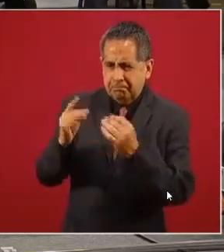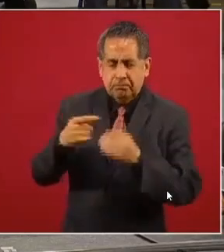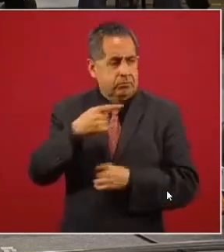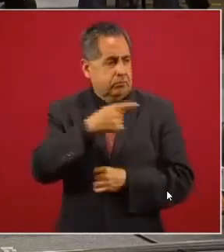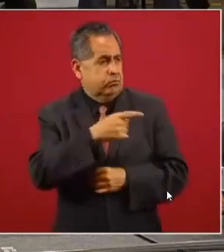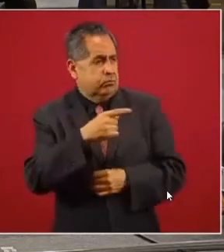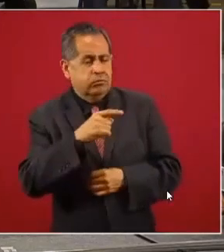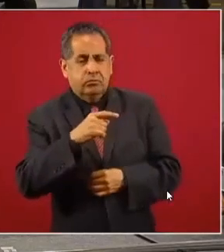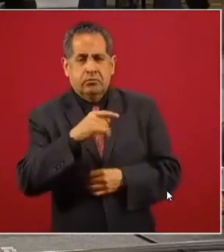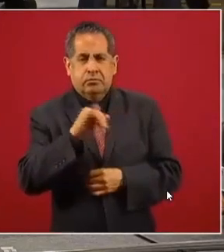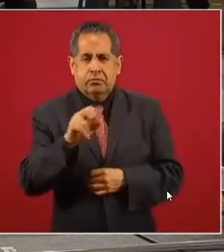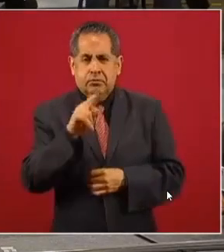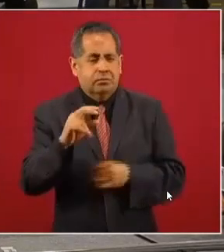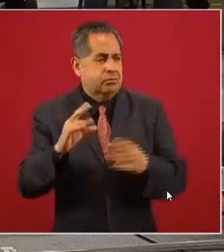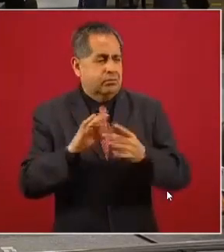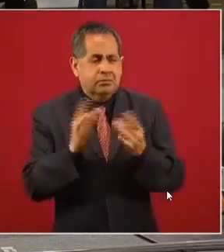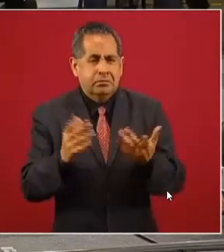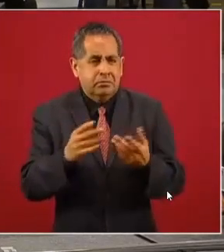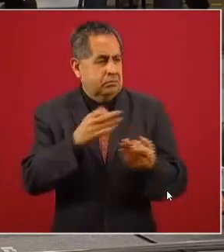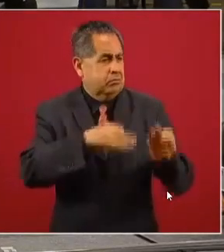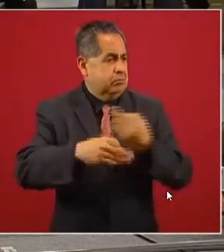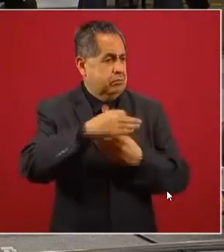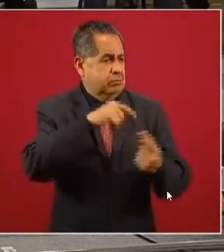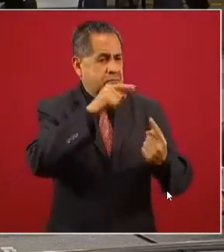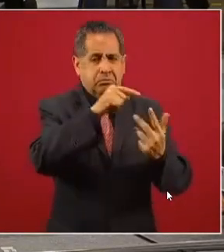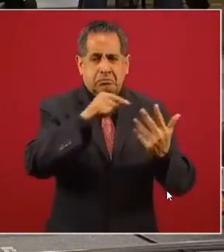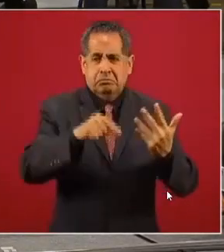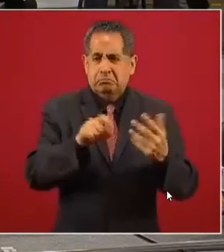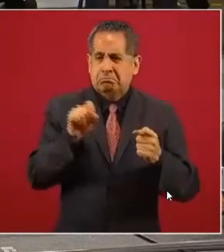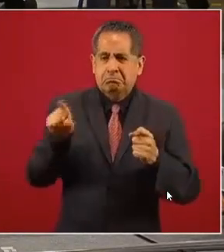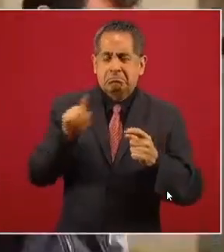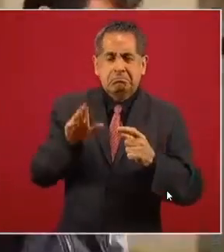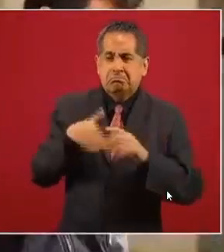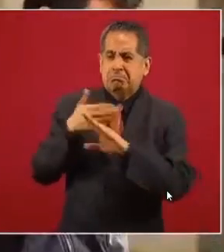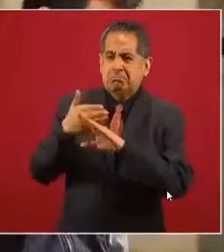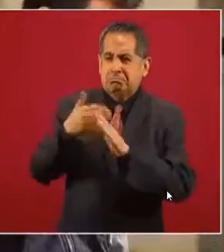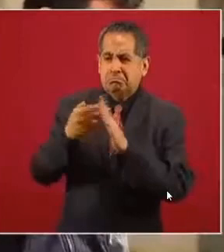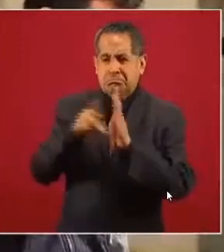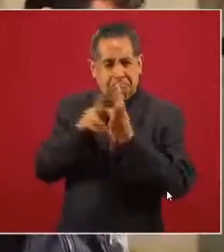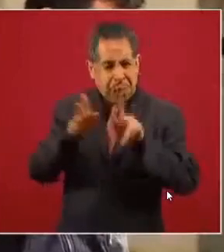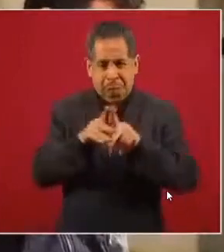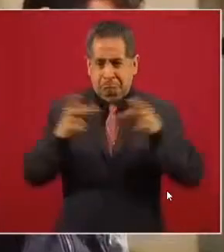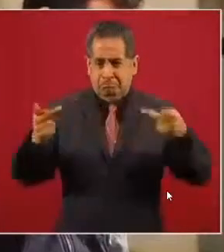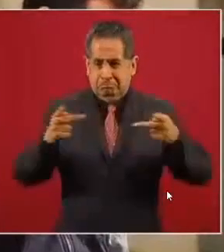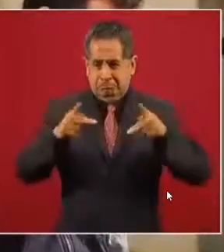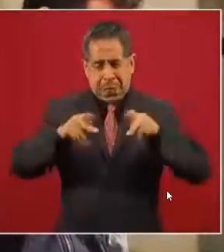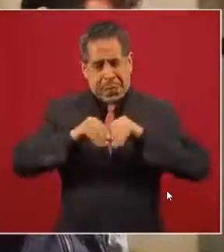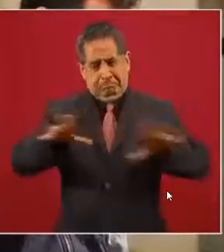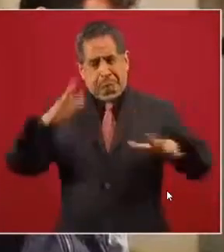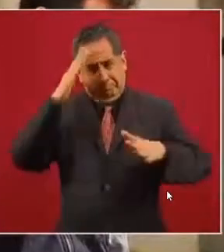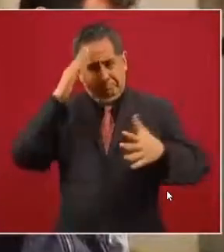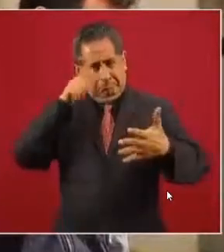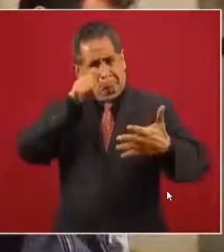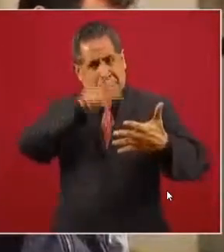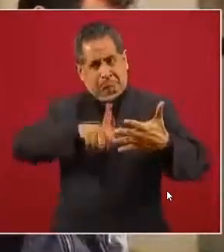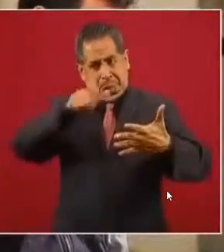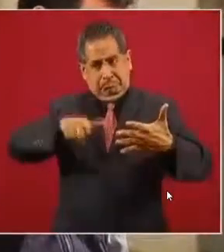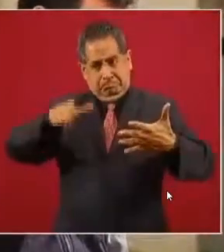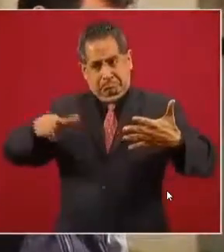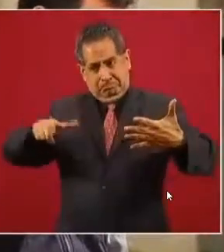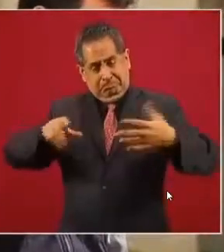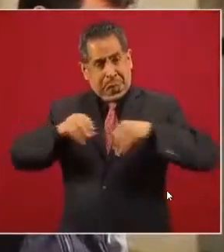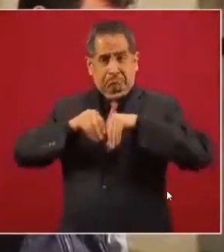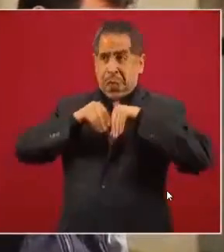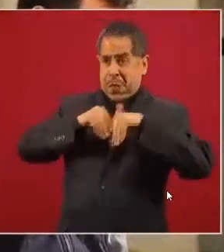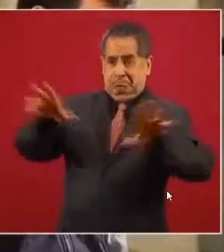cuando todos los medios en portada, además en portada o de ocho columnas, como aquí